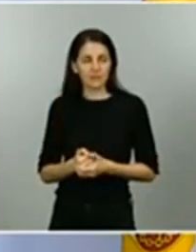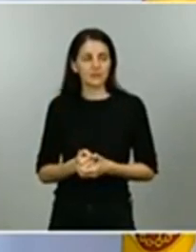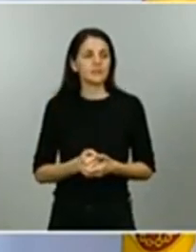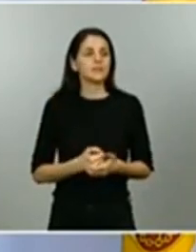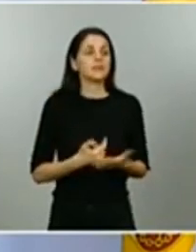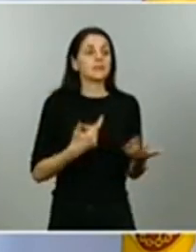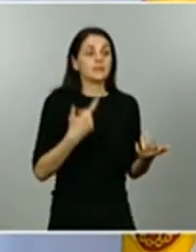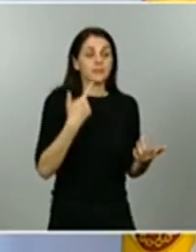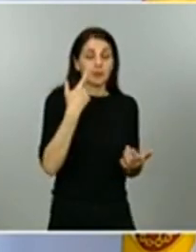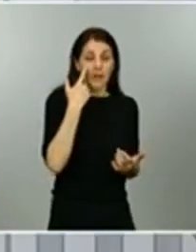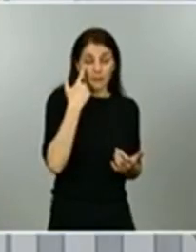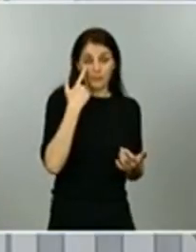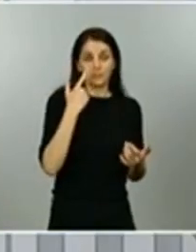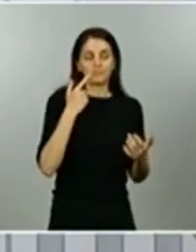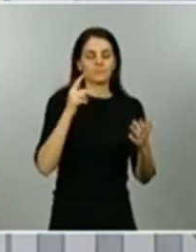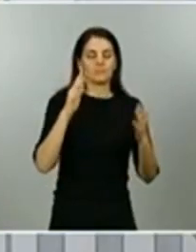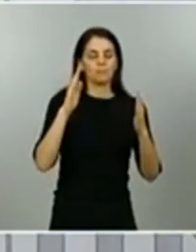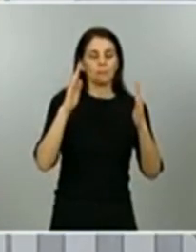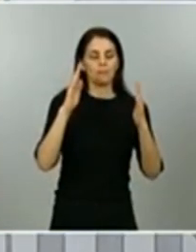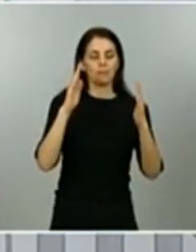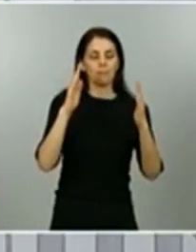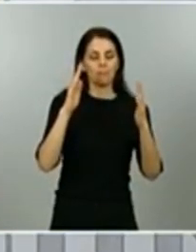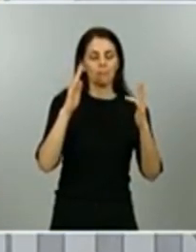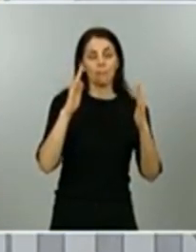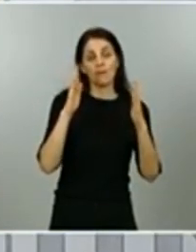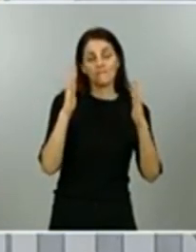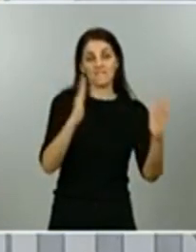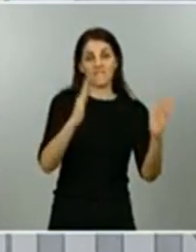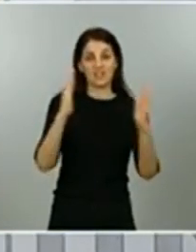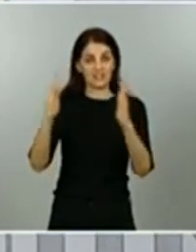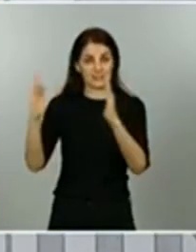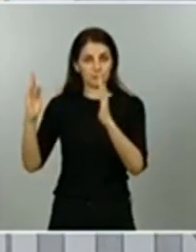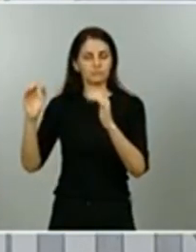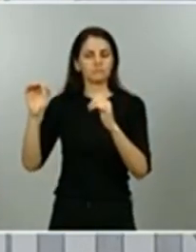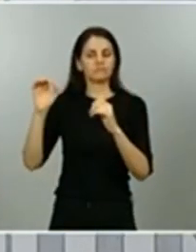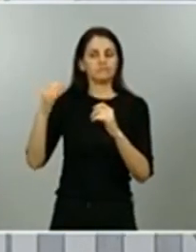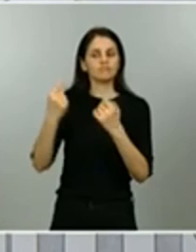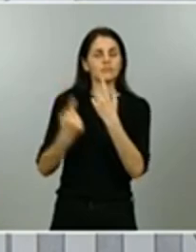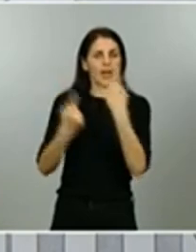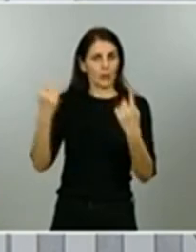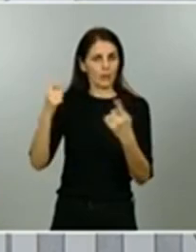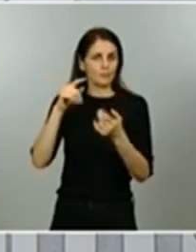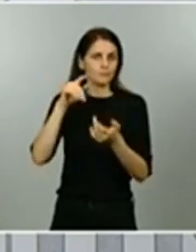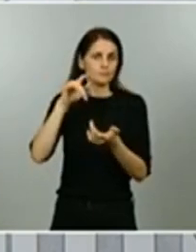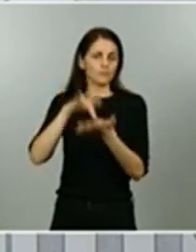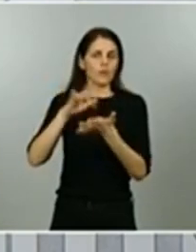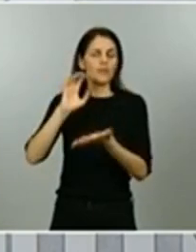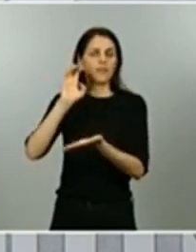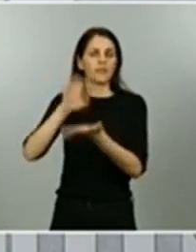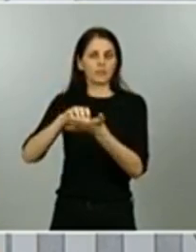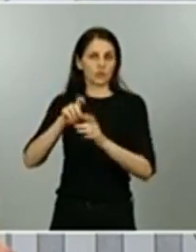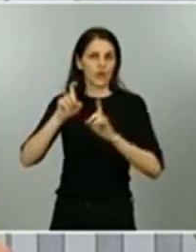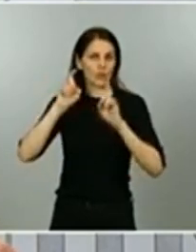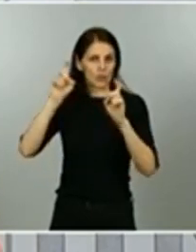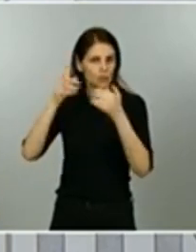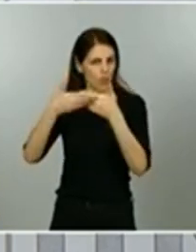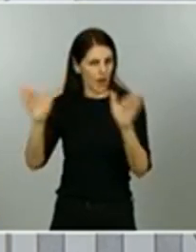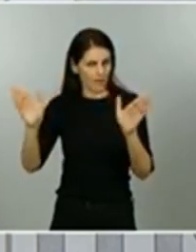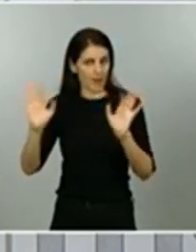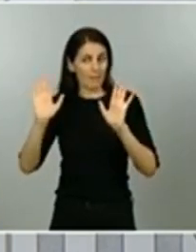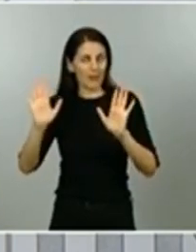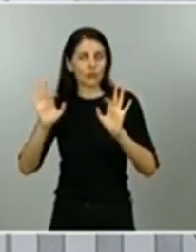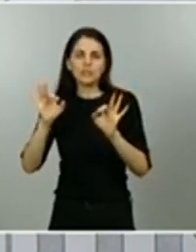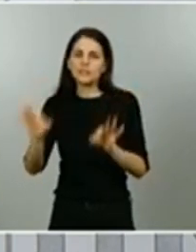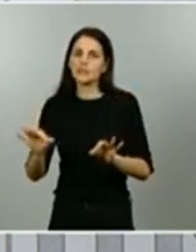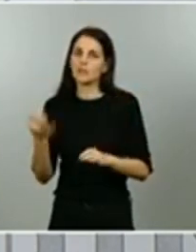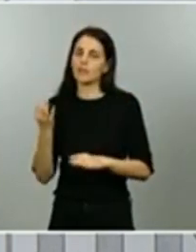un proceso muy gradual y muy muy palautino siempre bajo criterios de prudencia cuando una